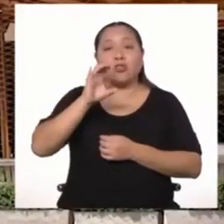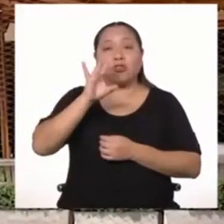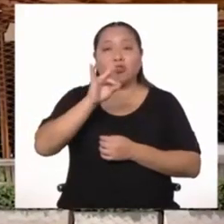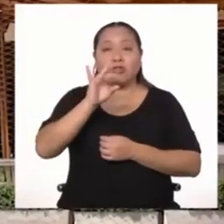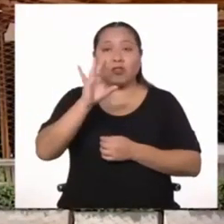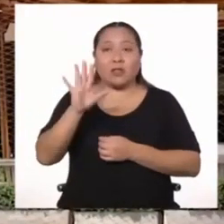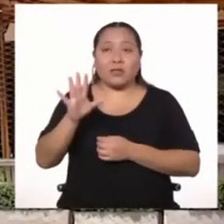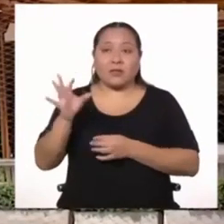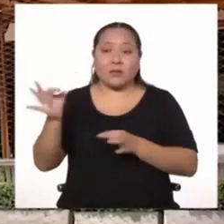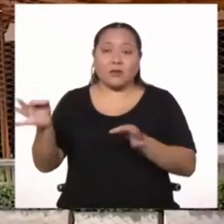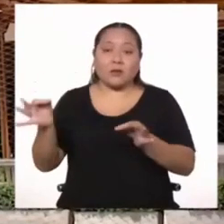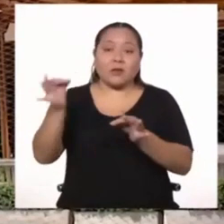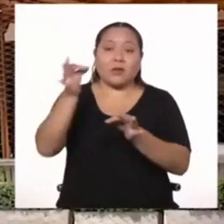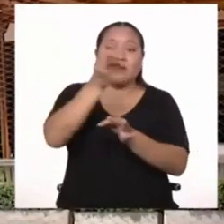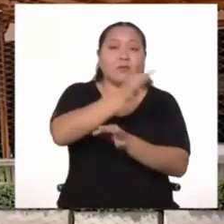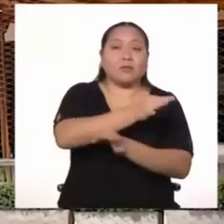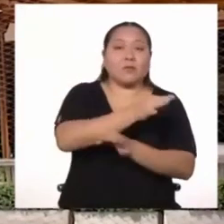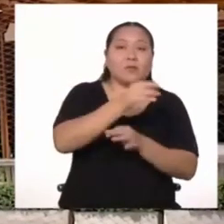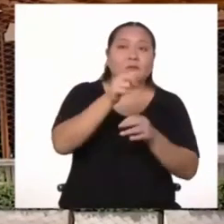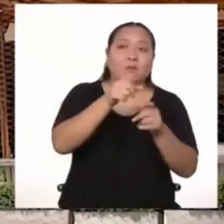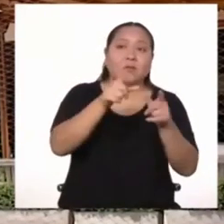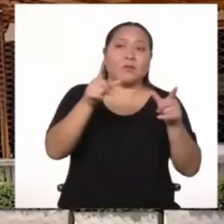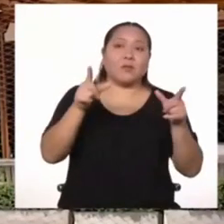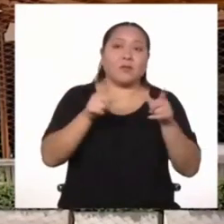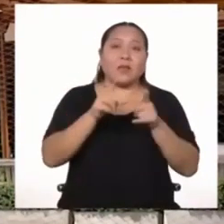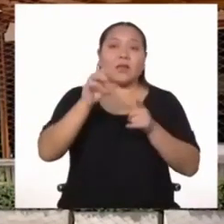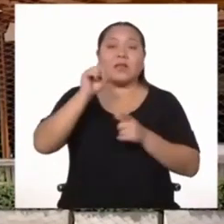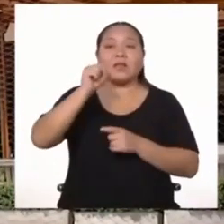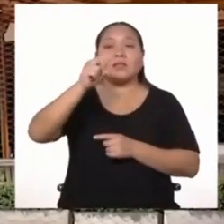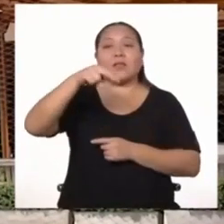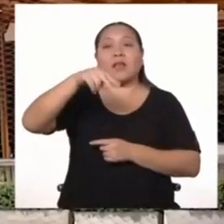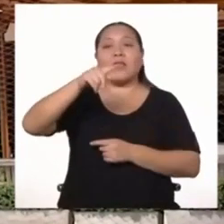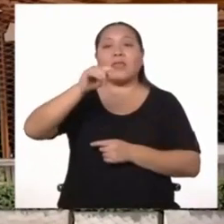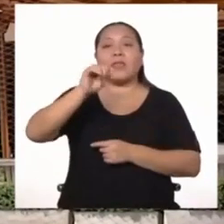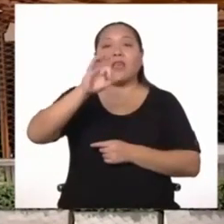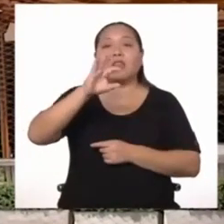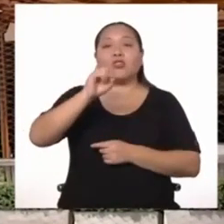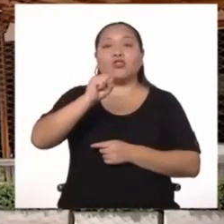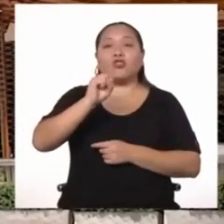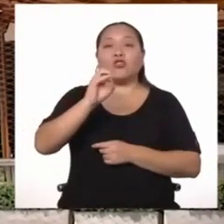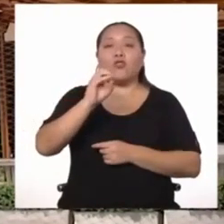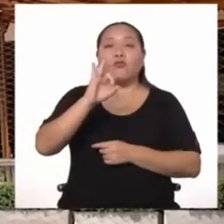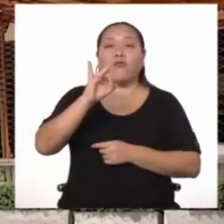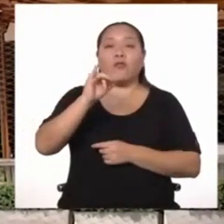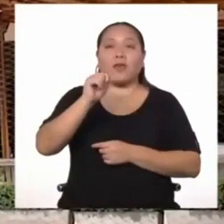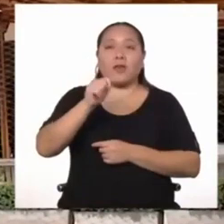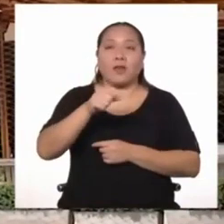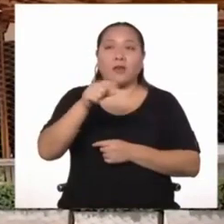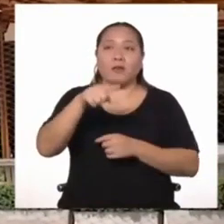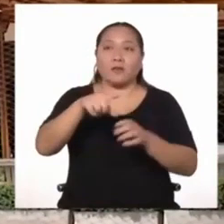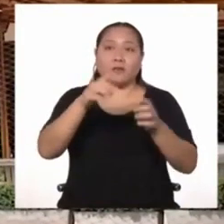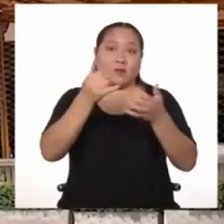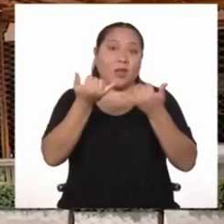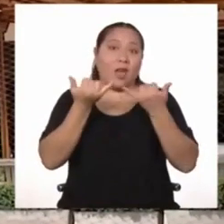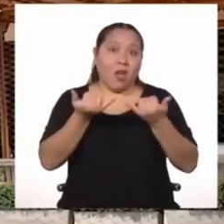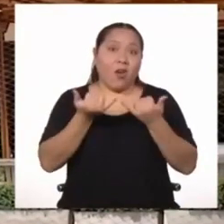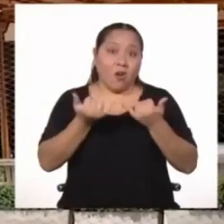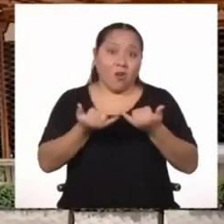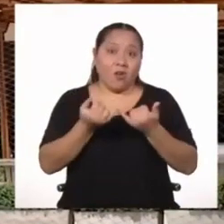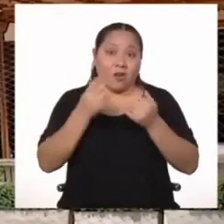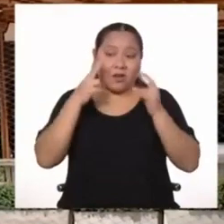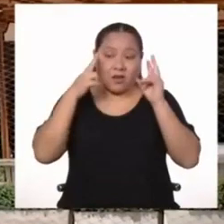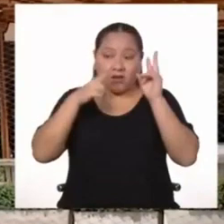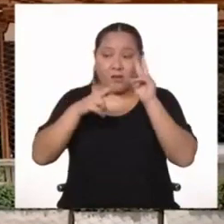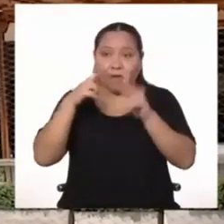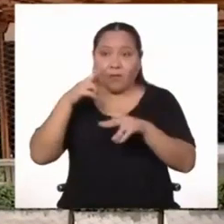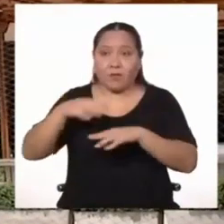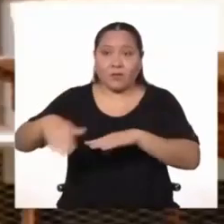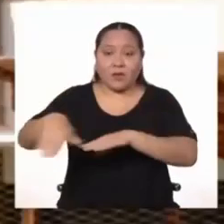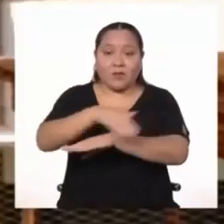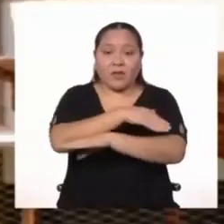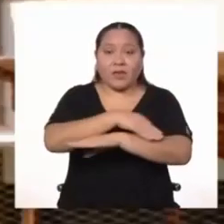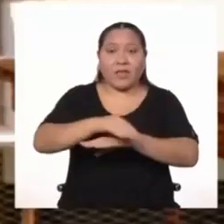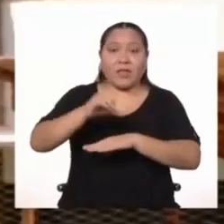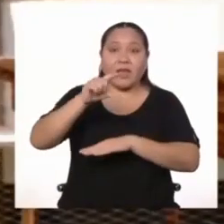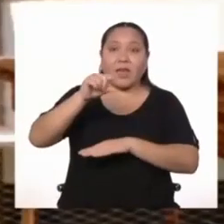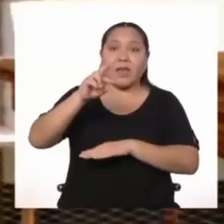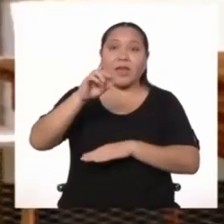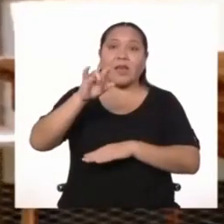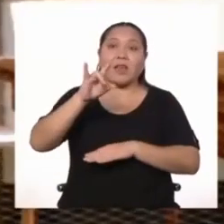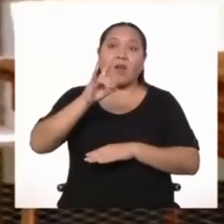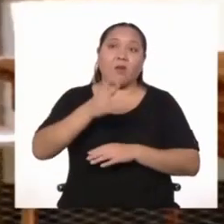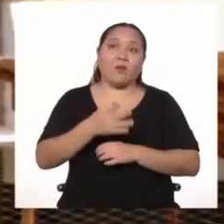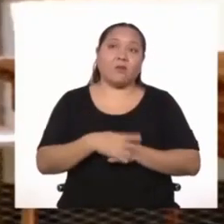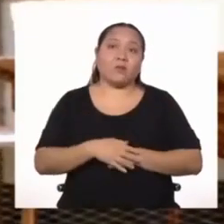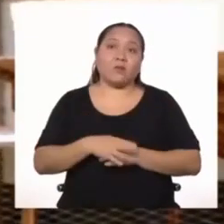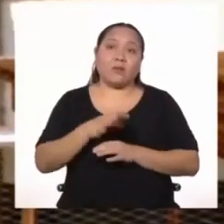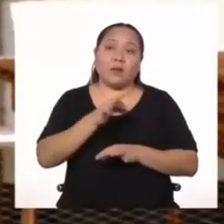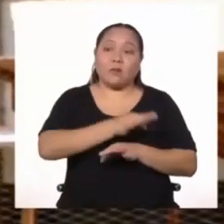éstas se mudaron al campo de Santa Sofía, que quedaba en las inmediaciones de lo que hoy es la Avenida Grau. Luego